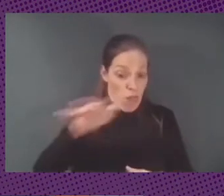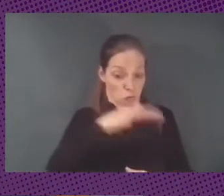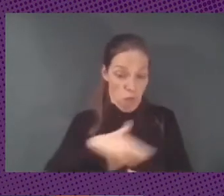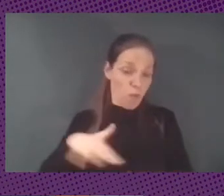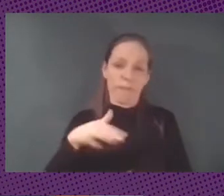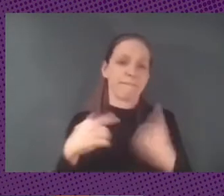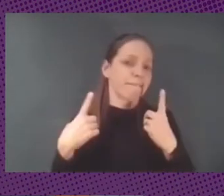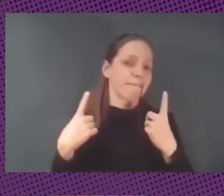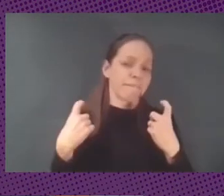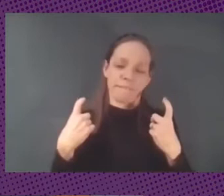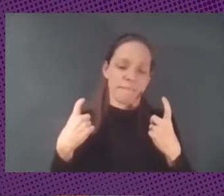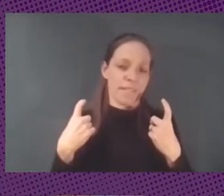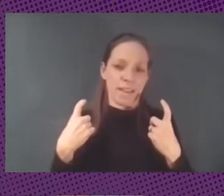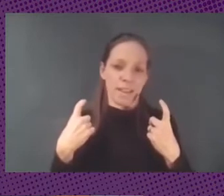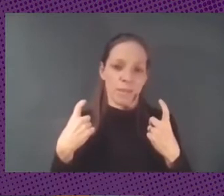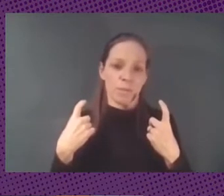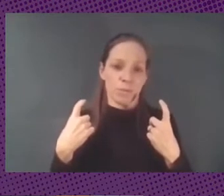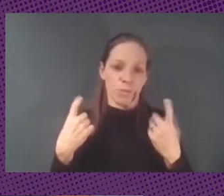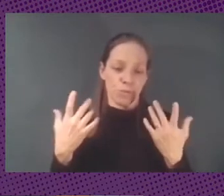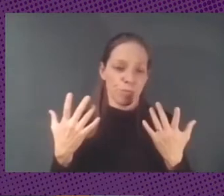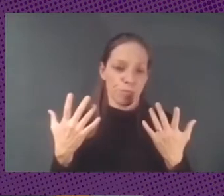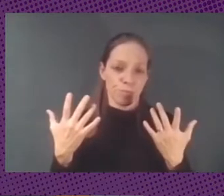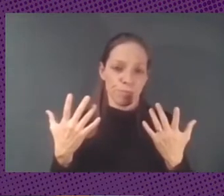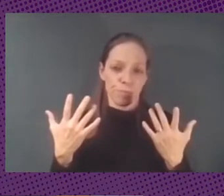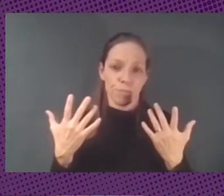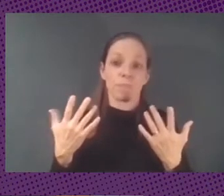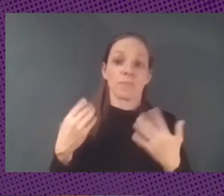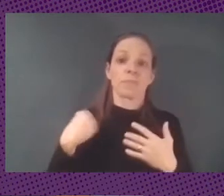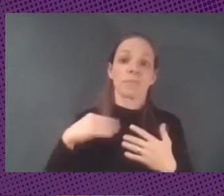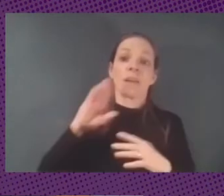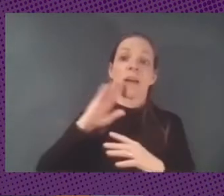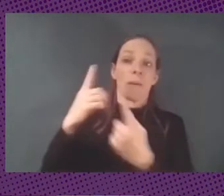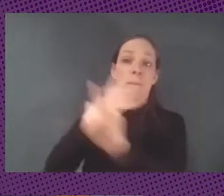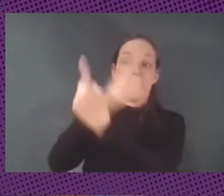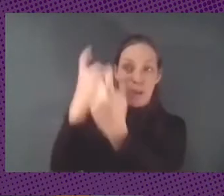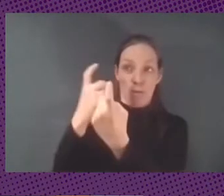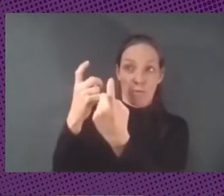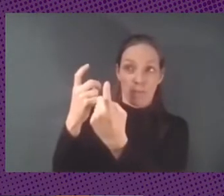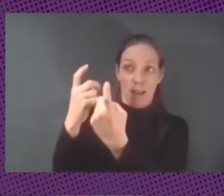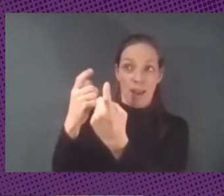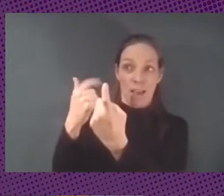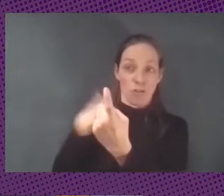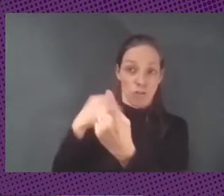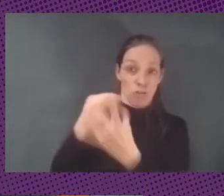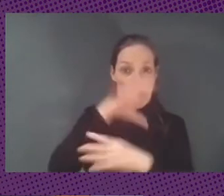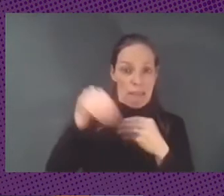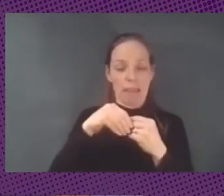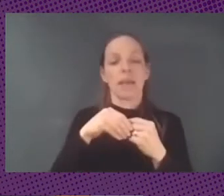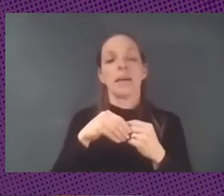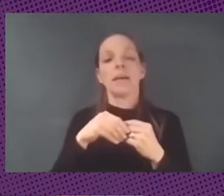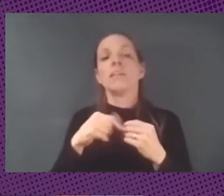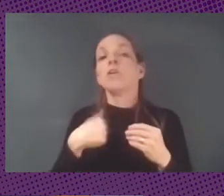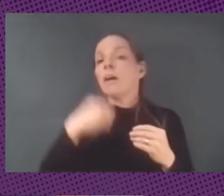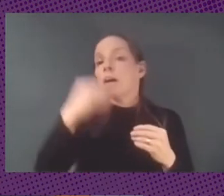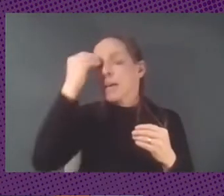necesitamos si hubieras o por lo menos tomando tu pregunta ¿no? Ecaiz ¿por dónde empezar? yo diría que la conectividad es